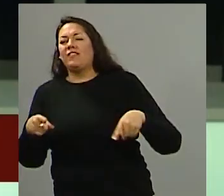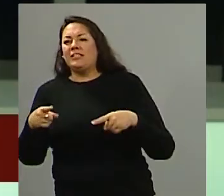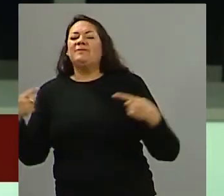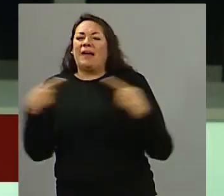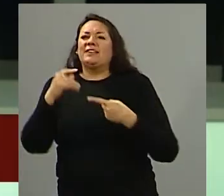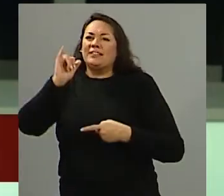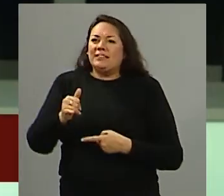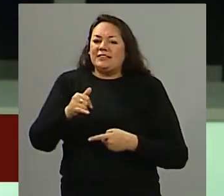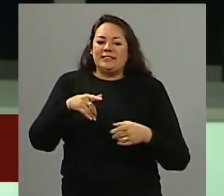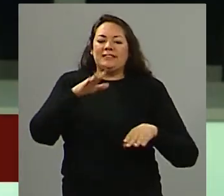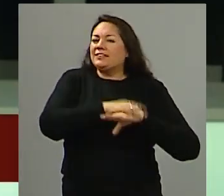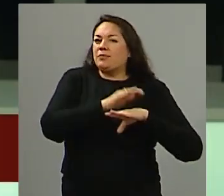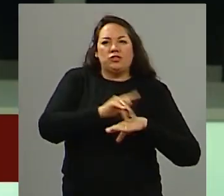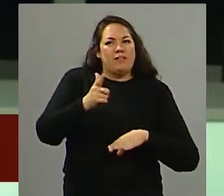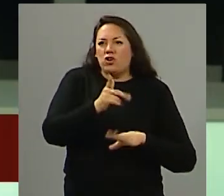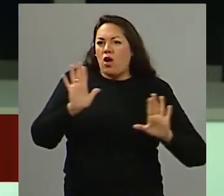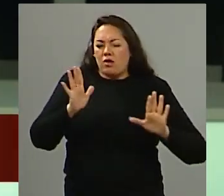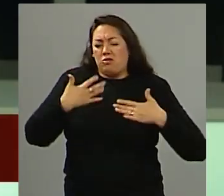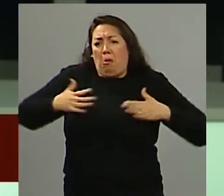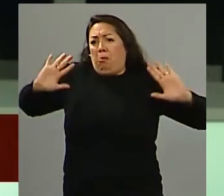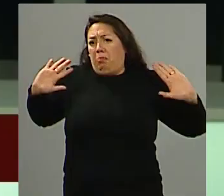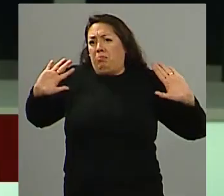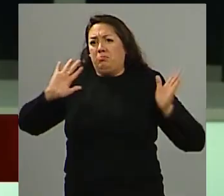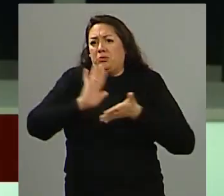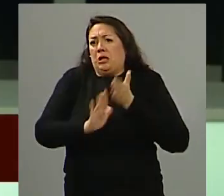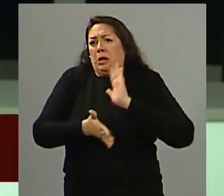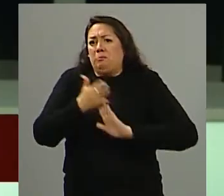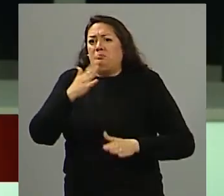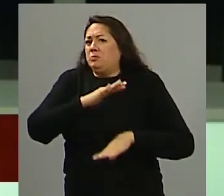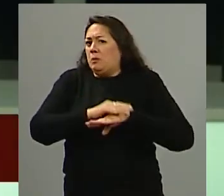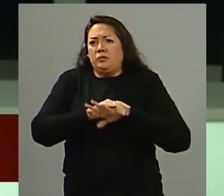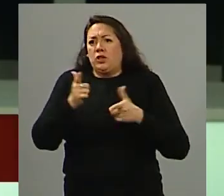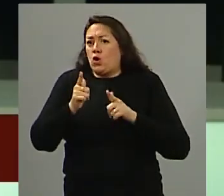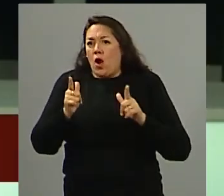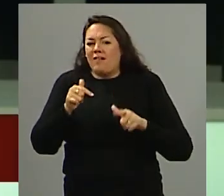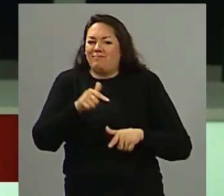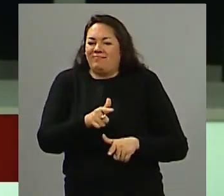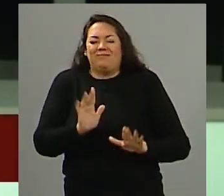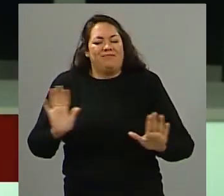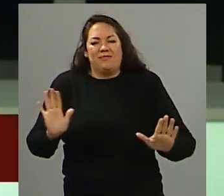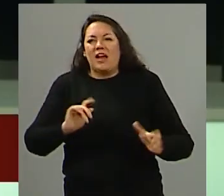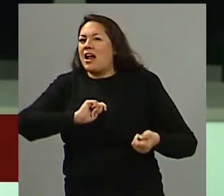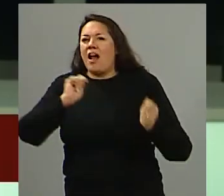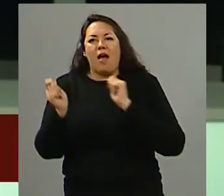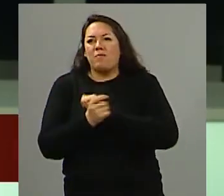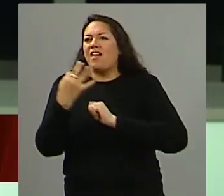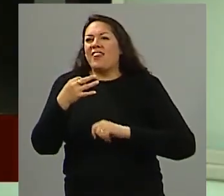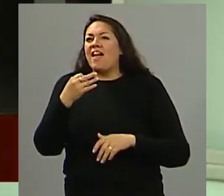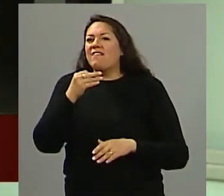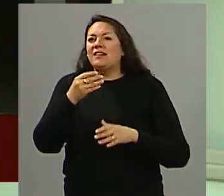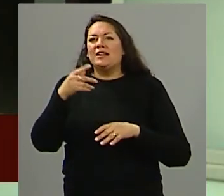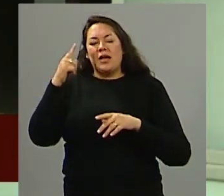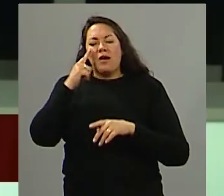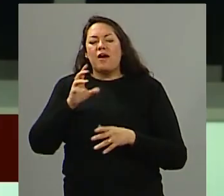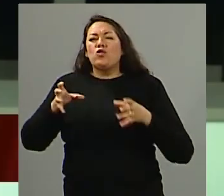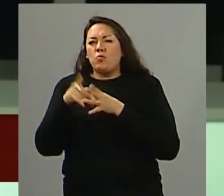claramente me parece que que su función primordial no debería de verse manchada por la diferencia de los colores políticos creo